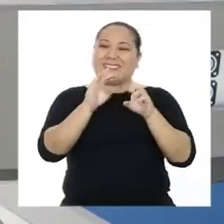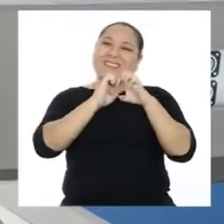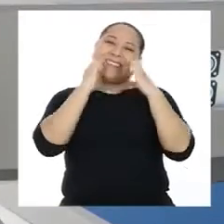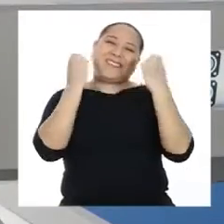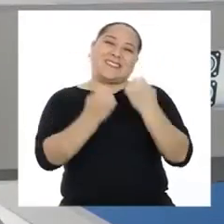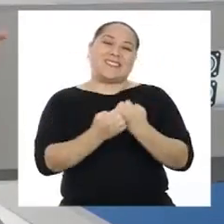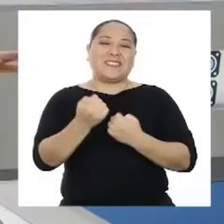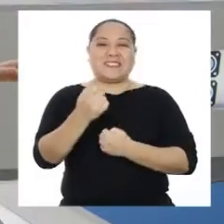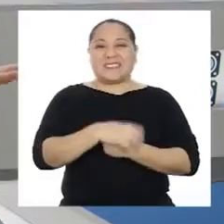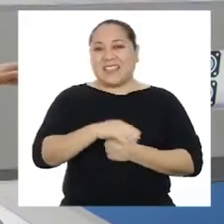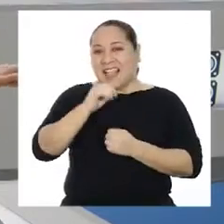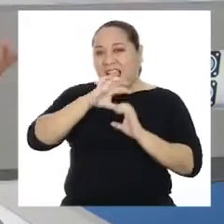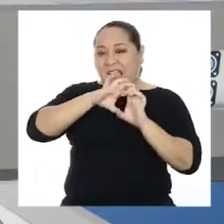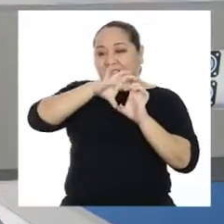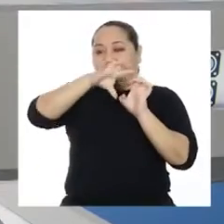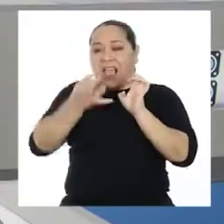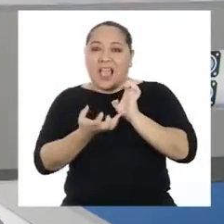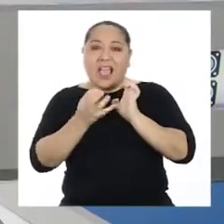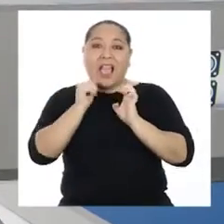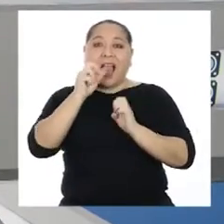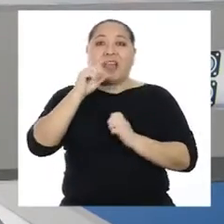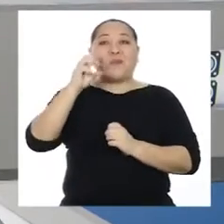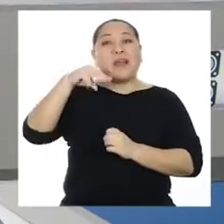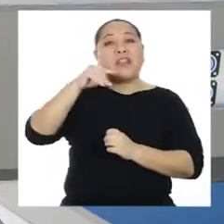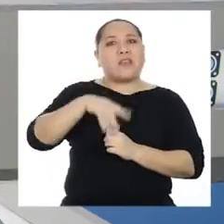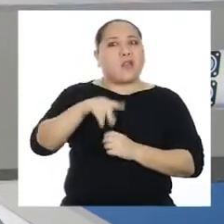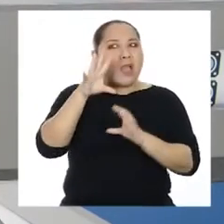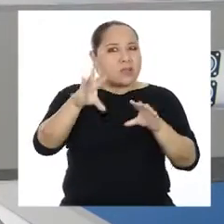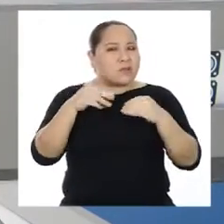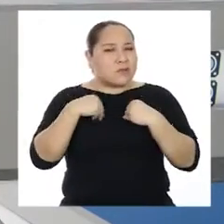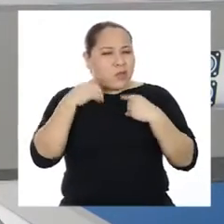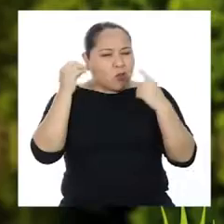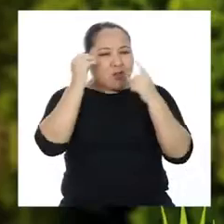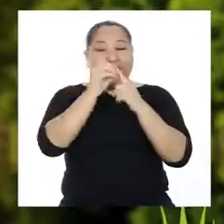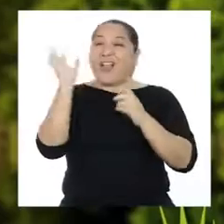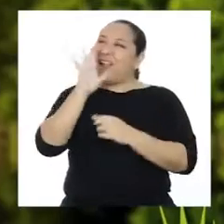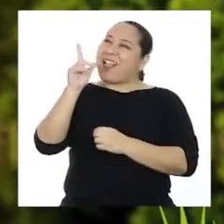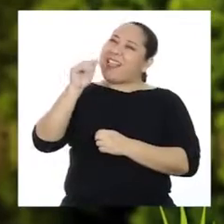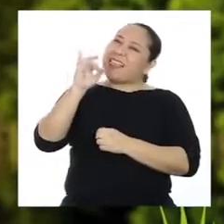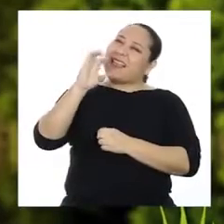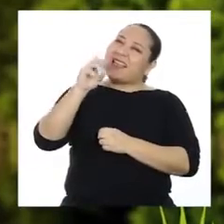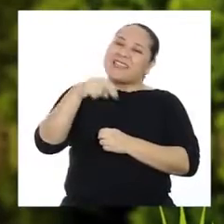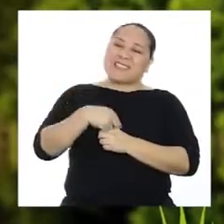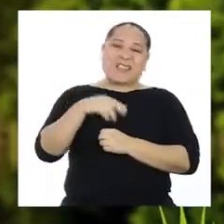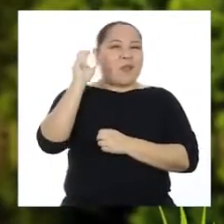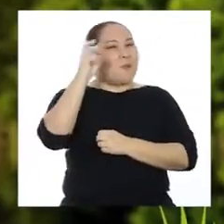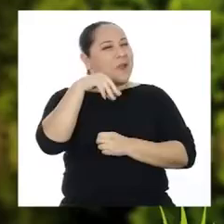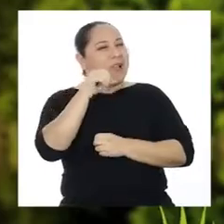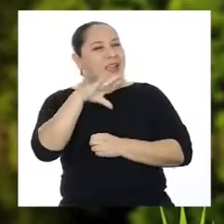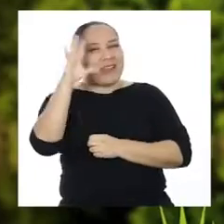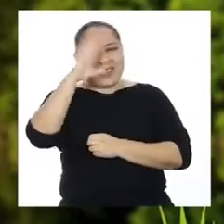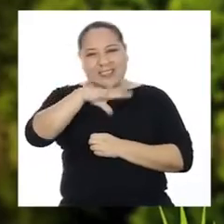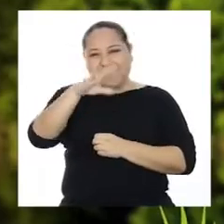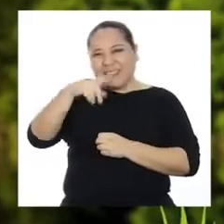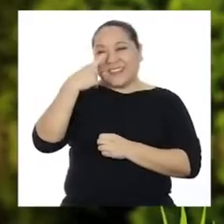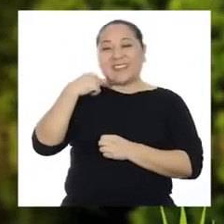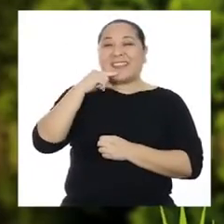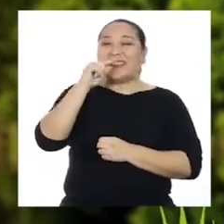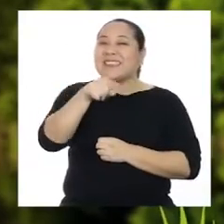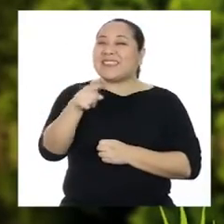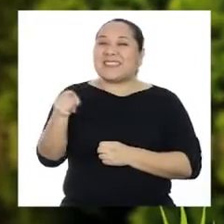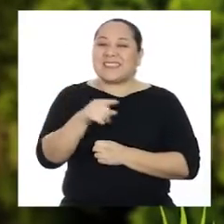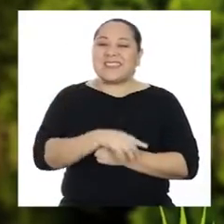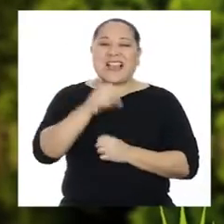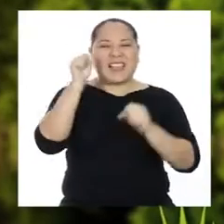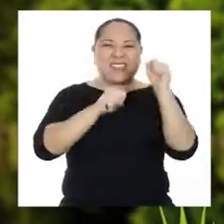¡El equipo armadillo aceptará el desafío! ¡Hola, Techi! ¡Macabot, niñas